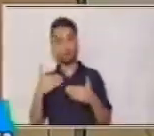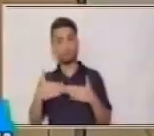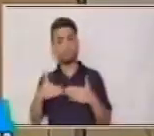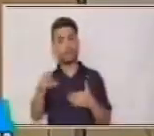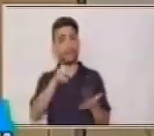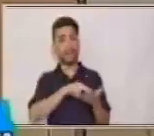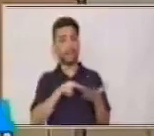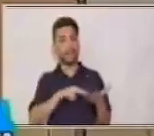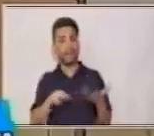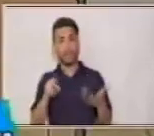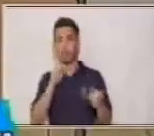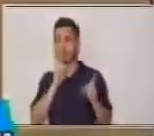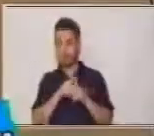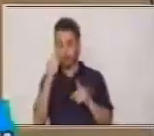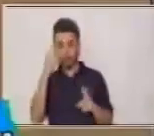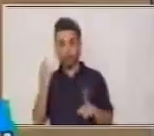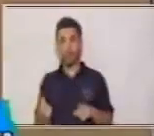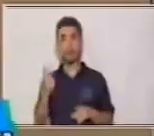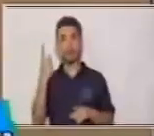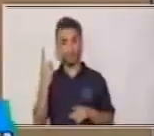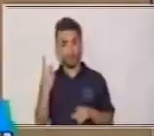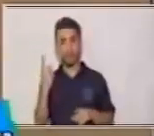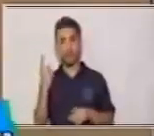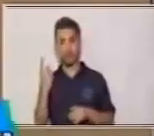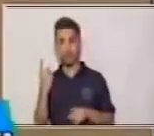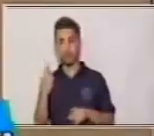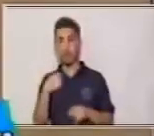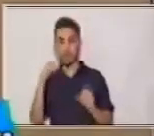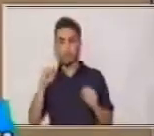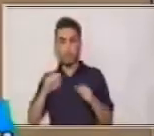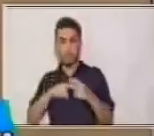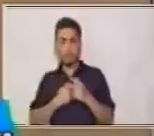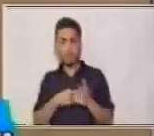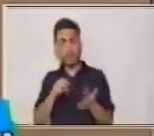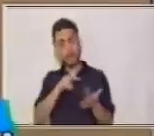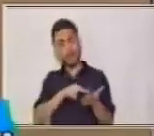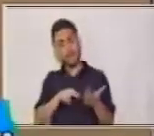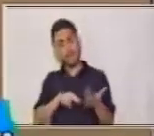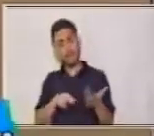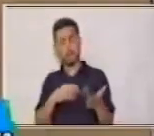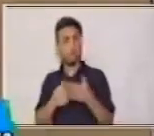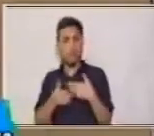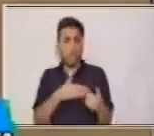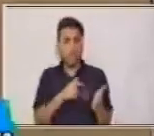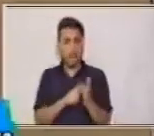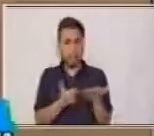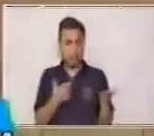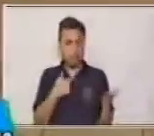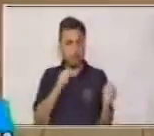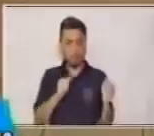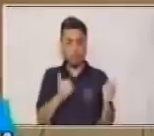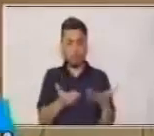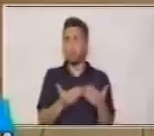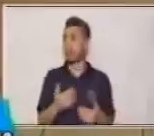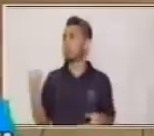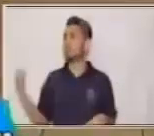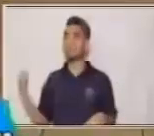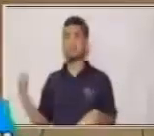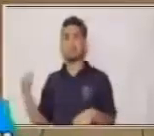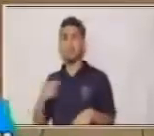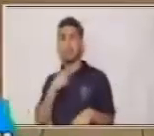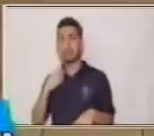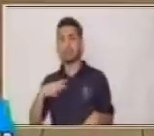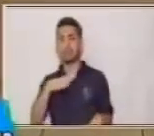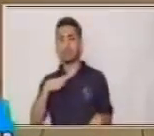y mi comprensión. Puedo empezar a leer cualquier libro, ¿sí? Yo traigo aquí tres